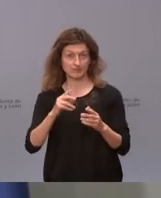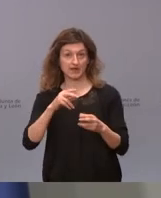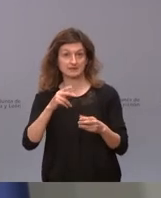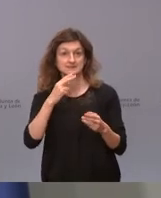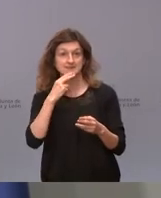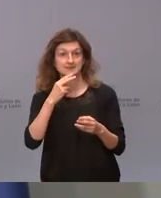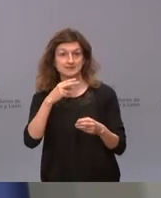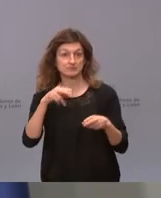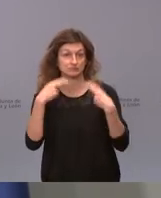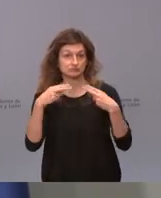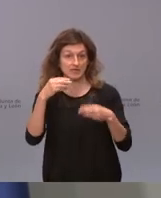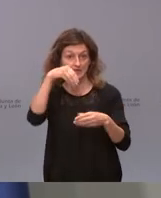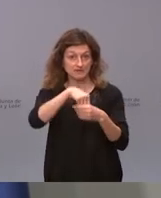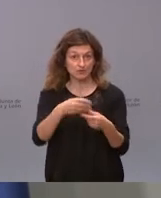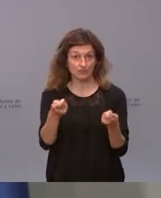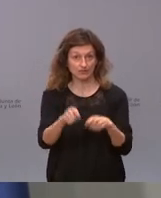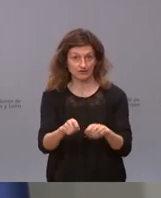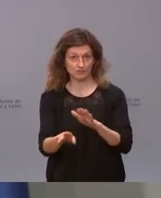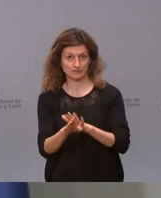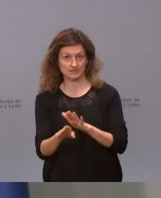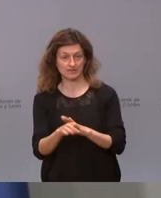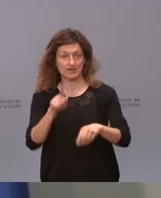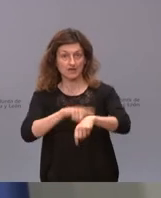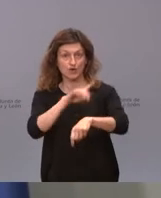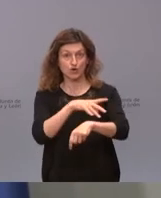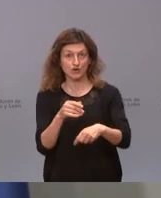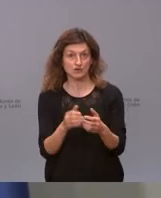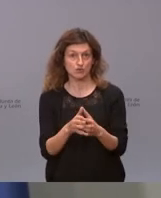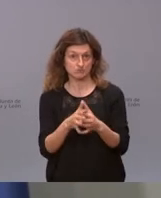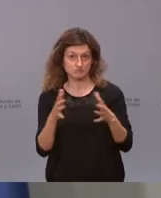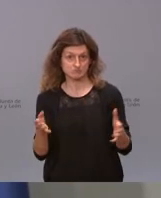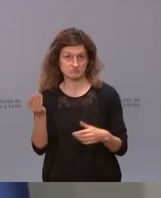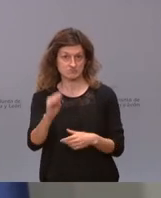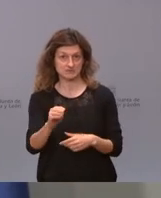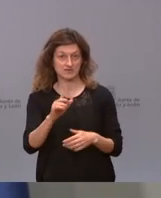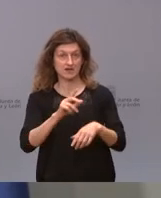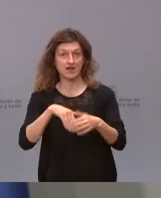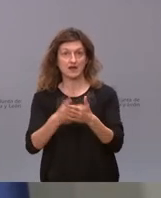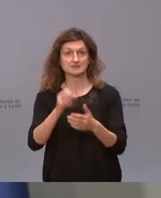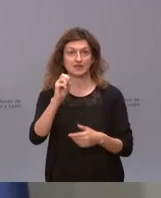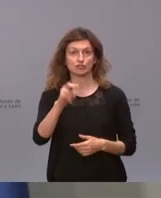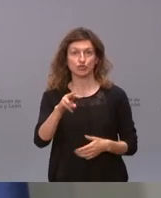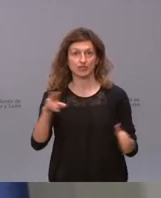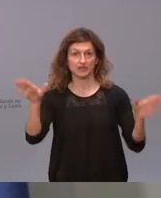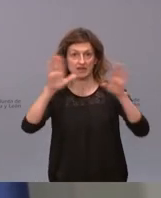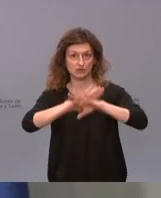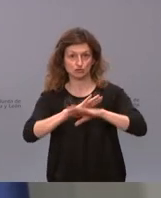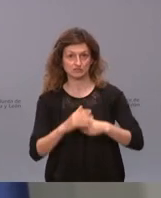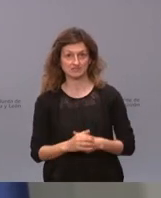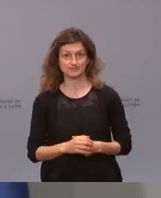de la hostelería, el horario se amplía a las 12 de la noche para